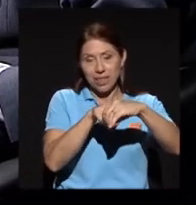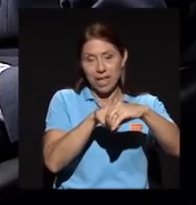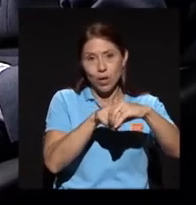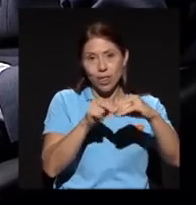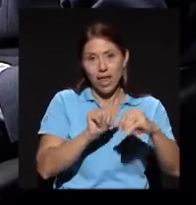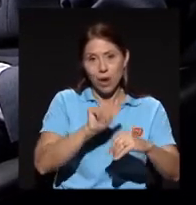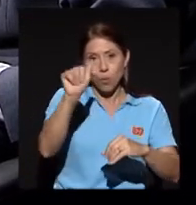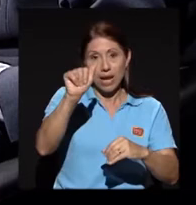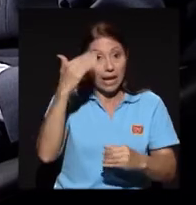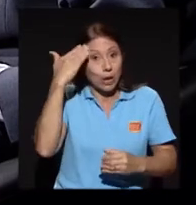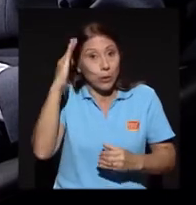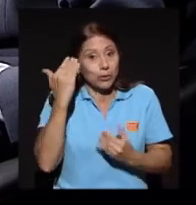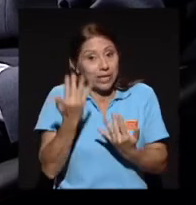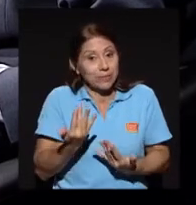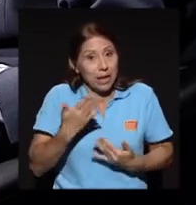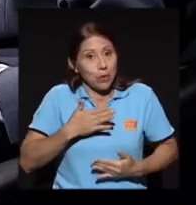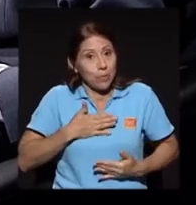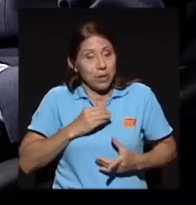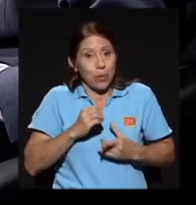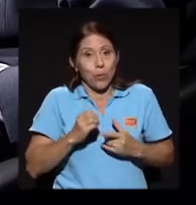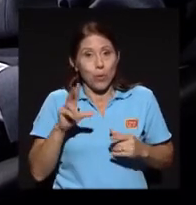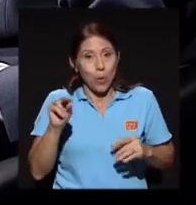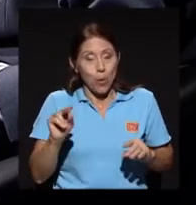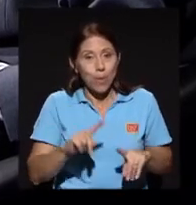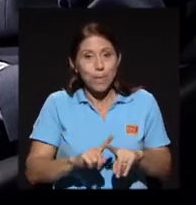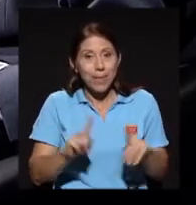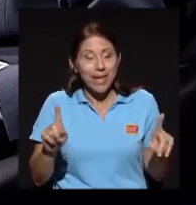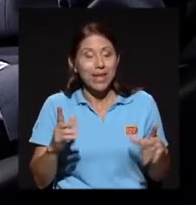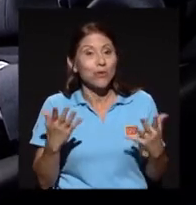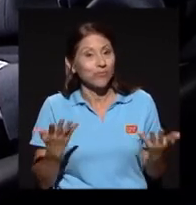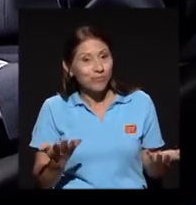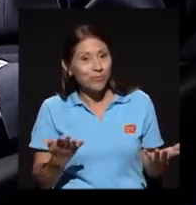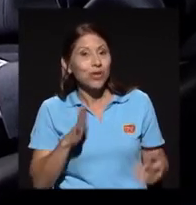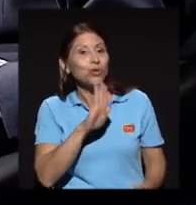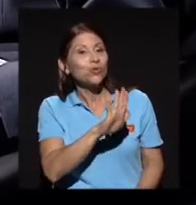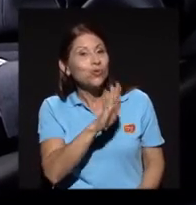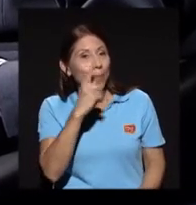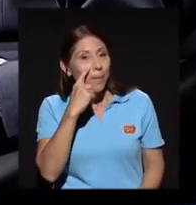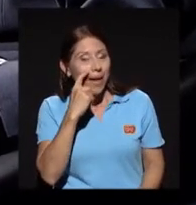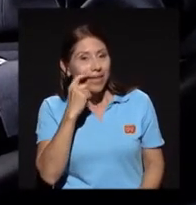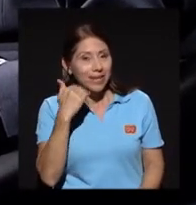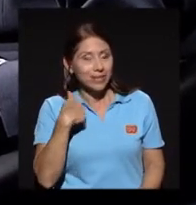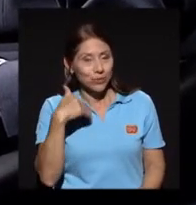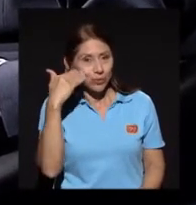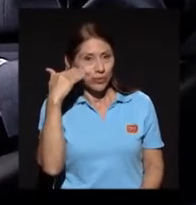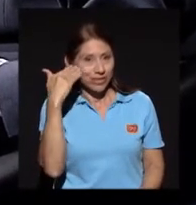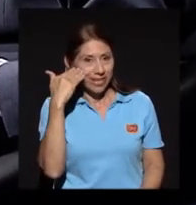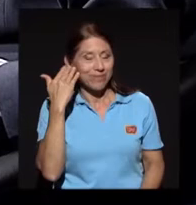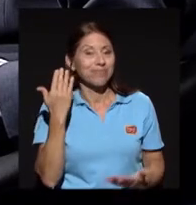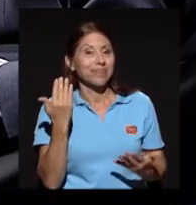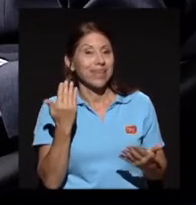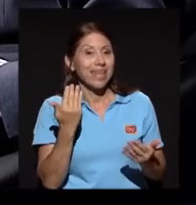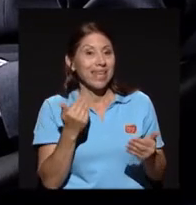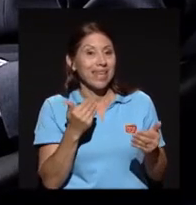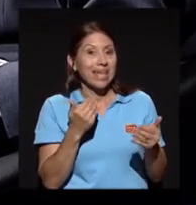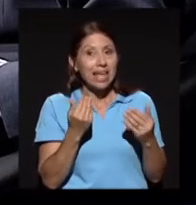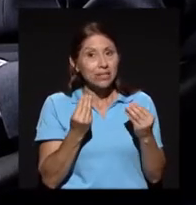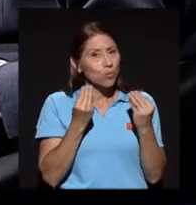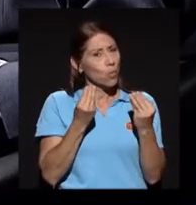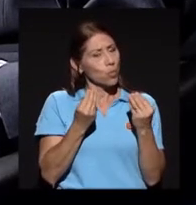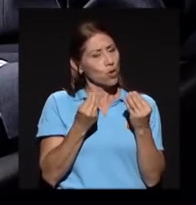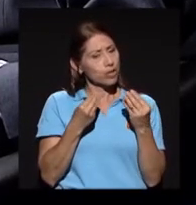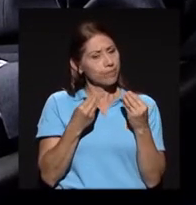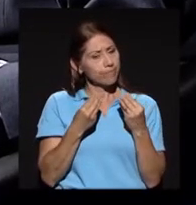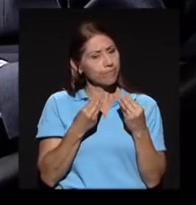su padre, yo sé que además de la cercanía que tuvo con la universidad, lo